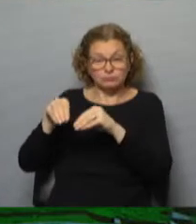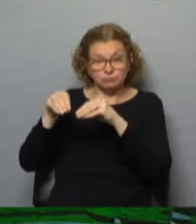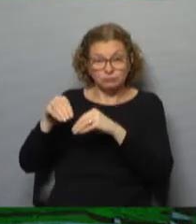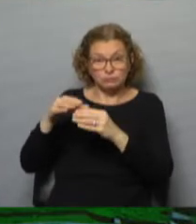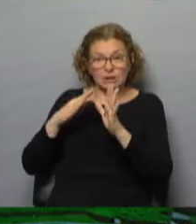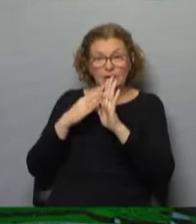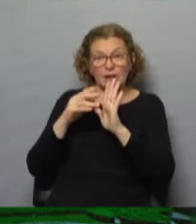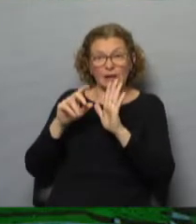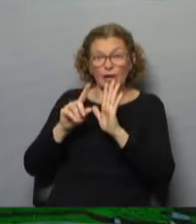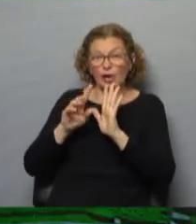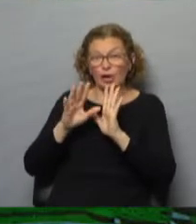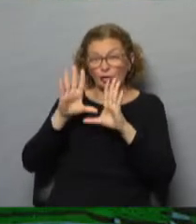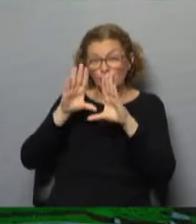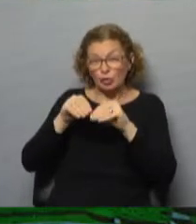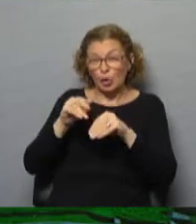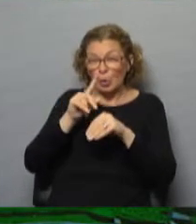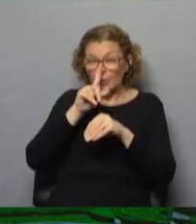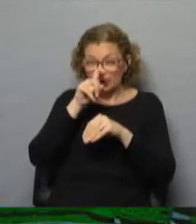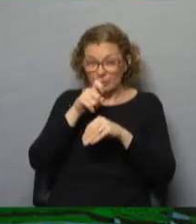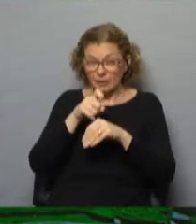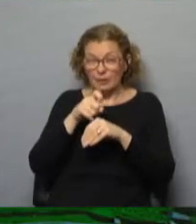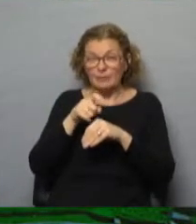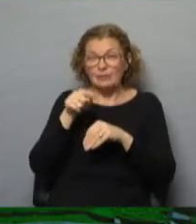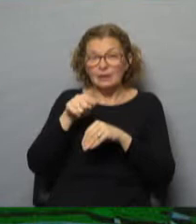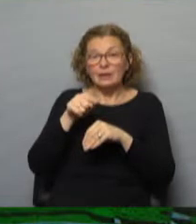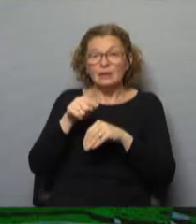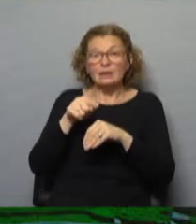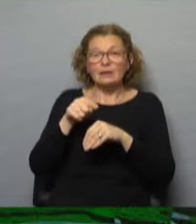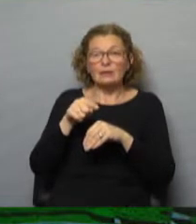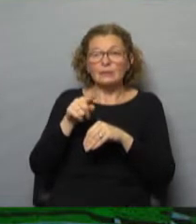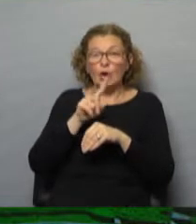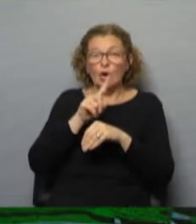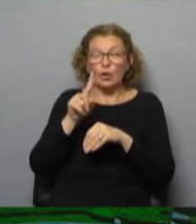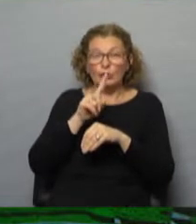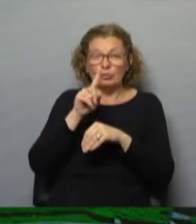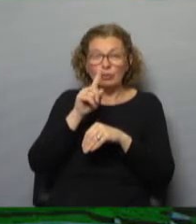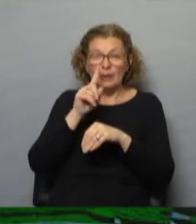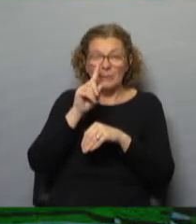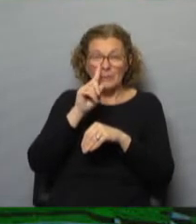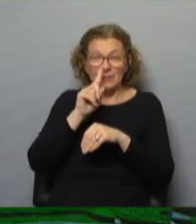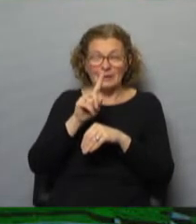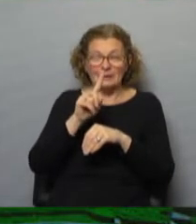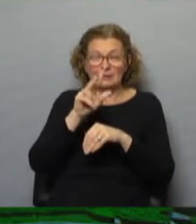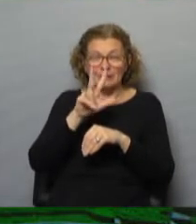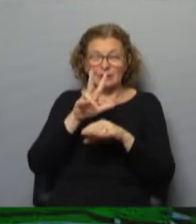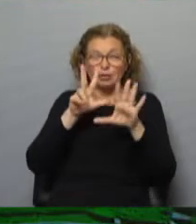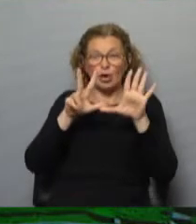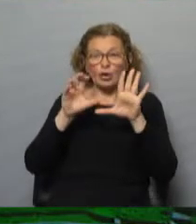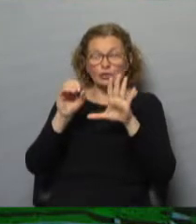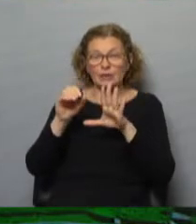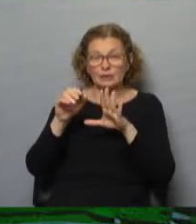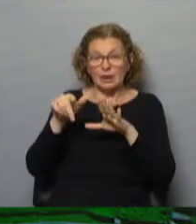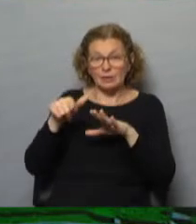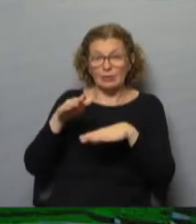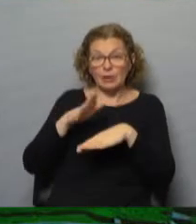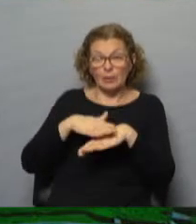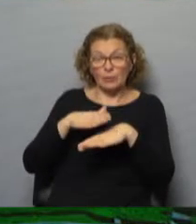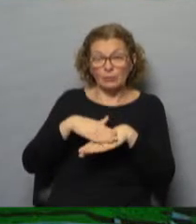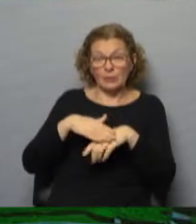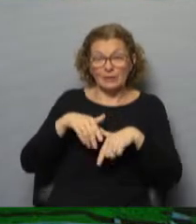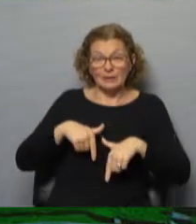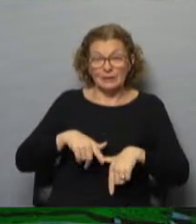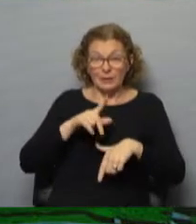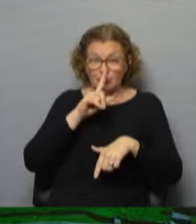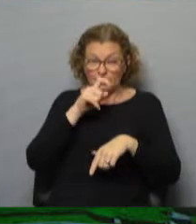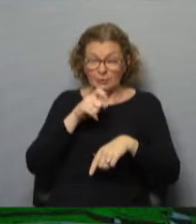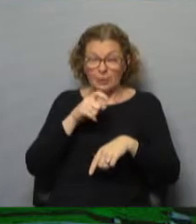todo Montevideo. De estos 12.580, 11.380 son de la Intendencia de Montevideo y 1.200